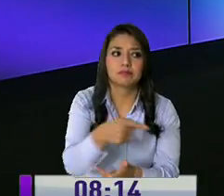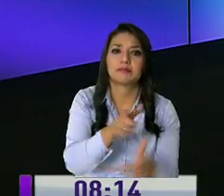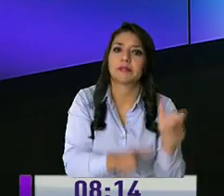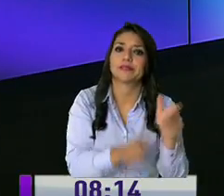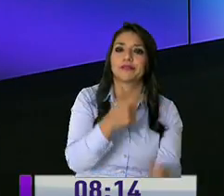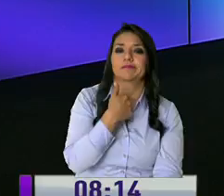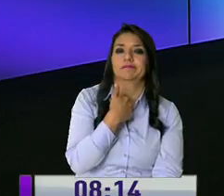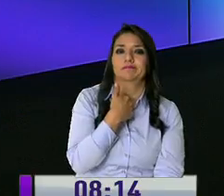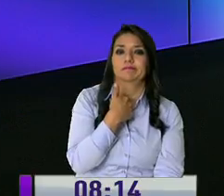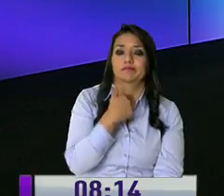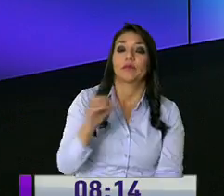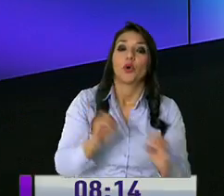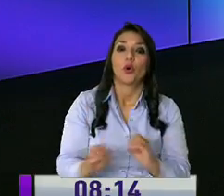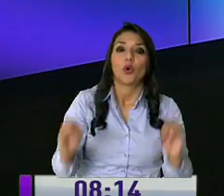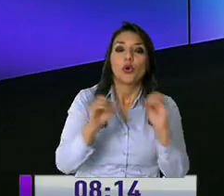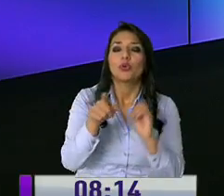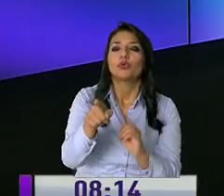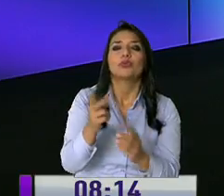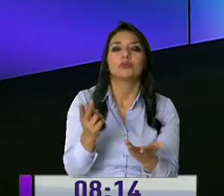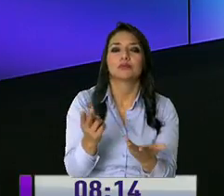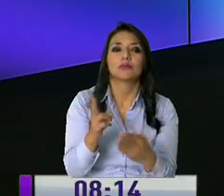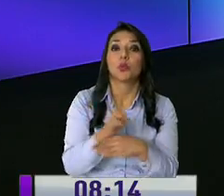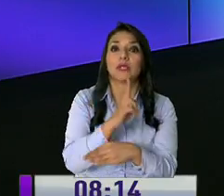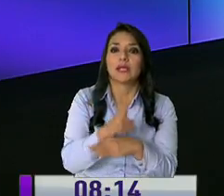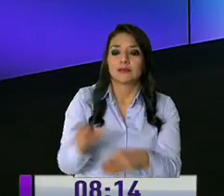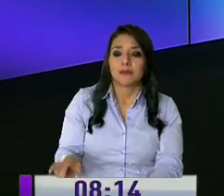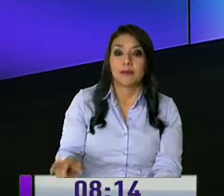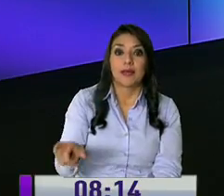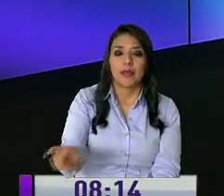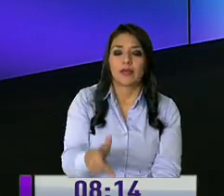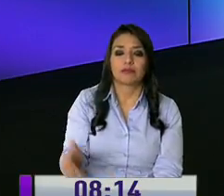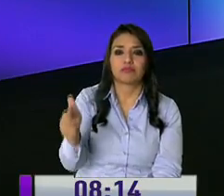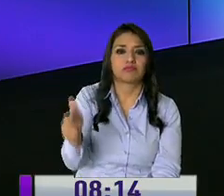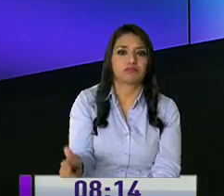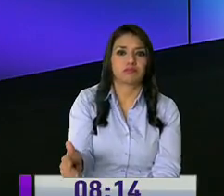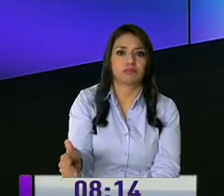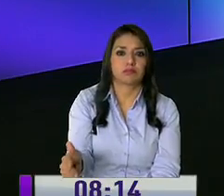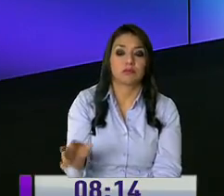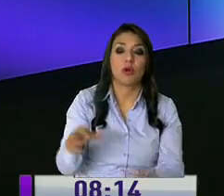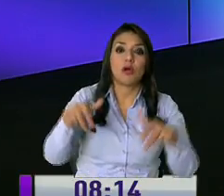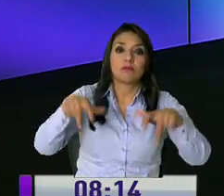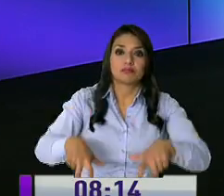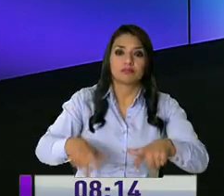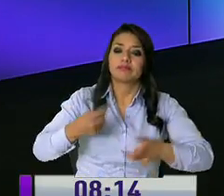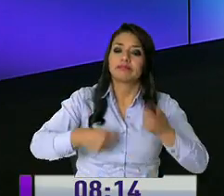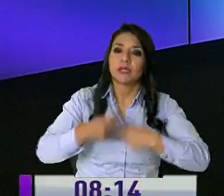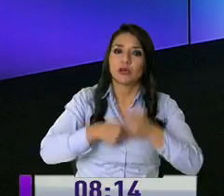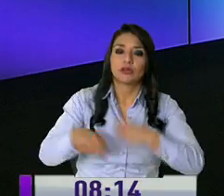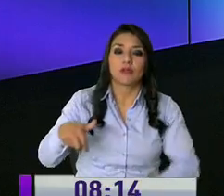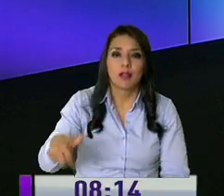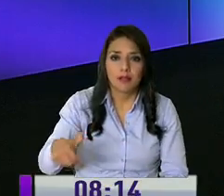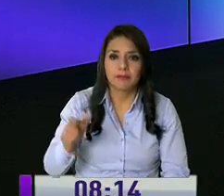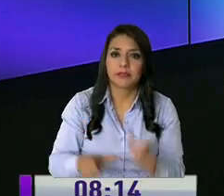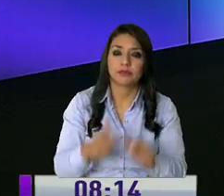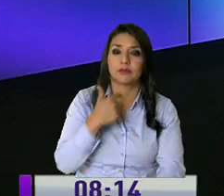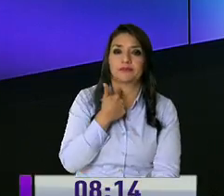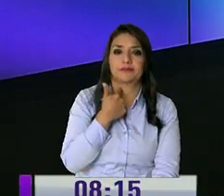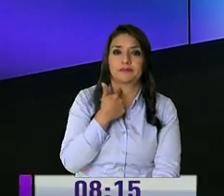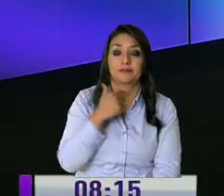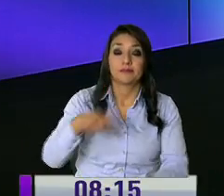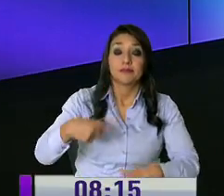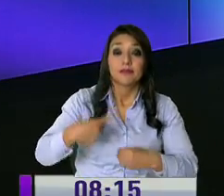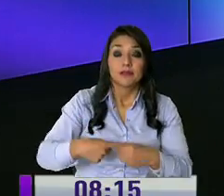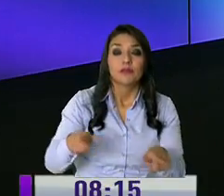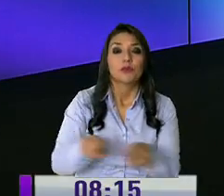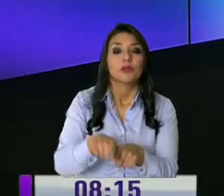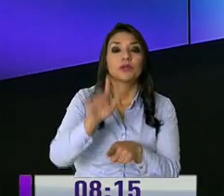al resto cuando usted utiliza una vereda para ejercer el comercio está afectando al resto tenemos que pensar que Quito